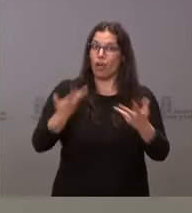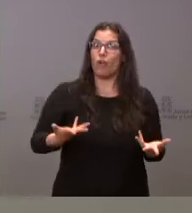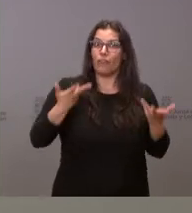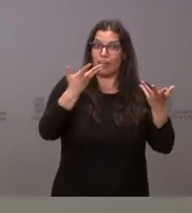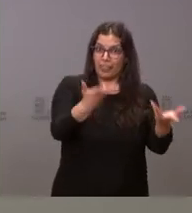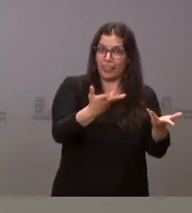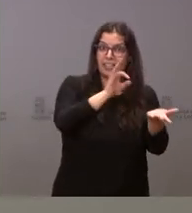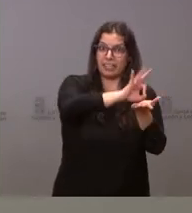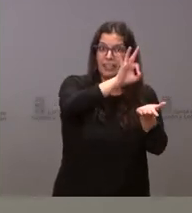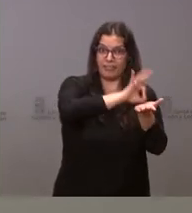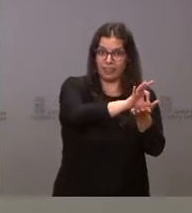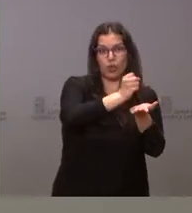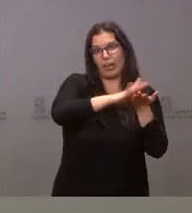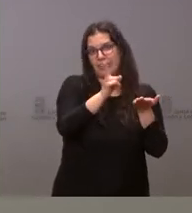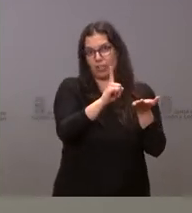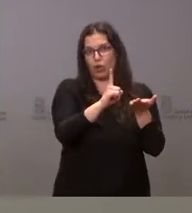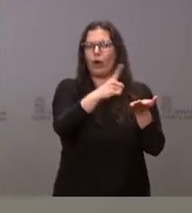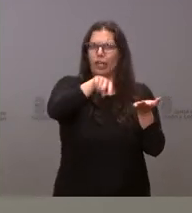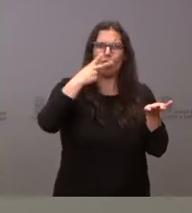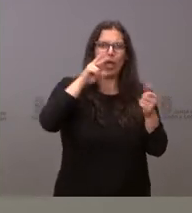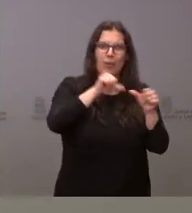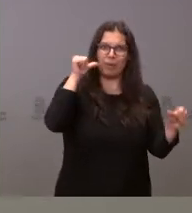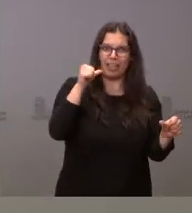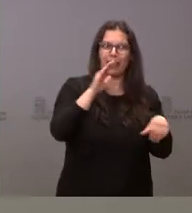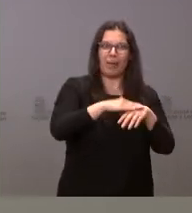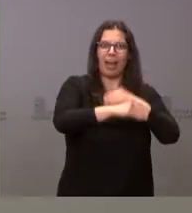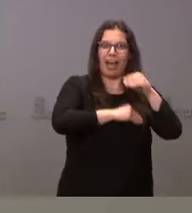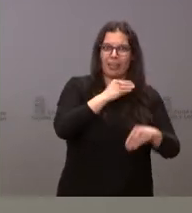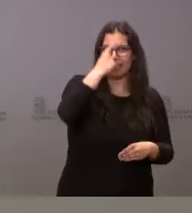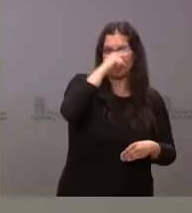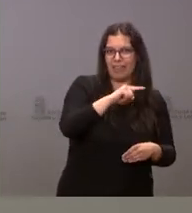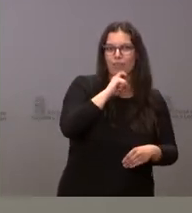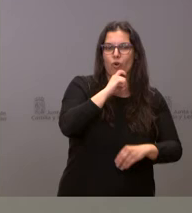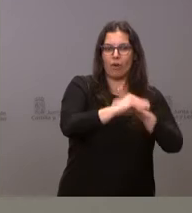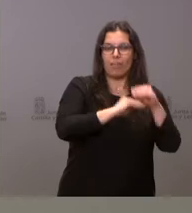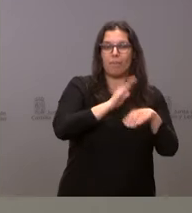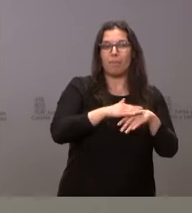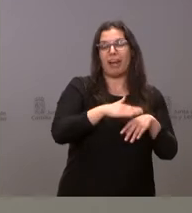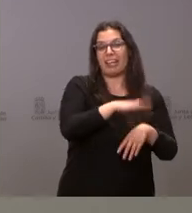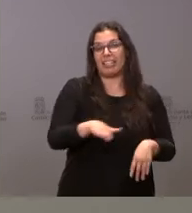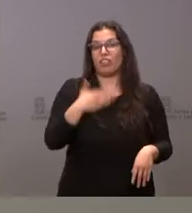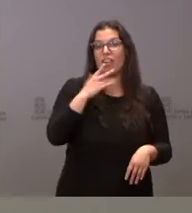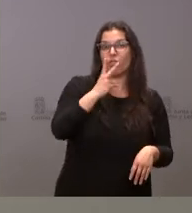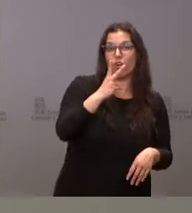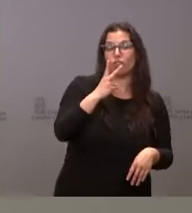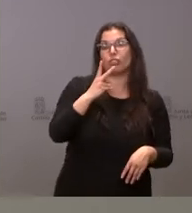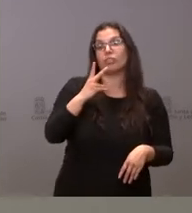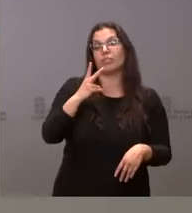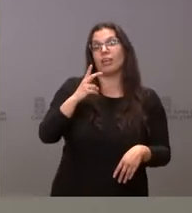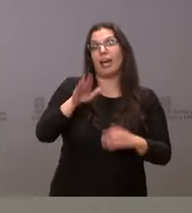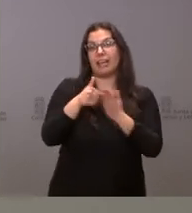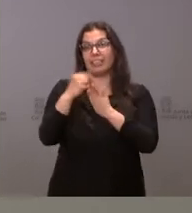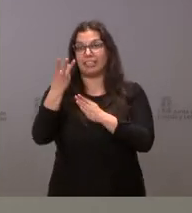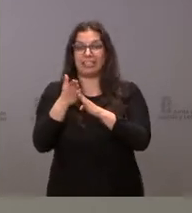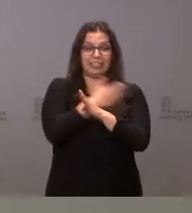y que contaban, por tanto, con la experiencia en la ejecución de este servicio. No solo para los niños de dos o tres años, sino también de cero a dos que